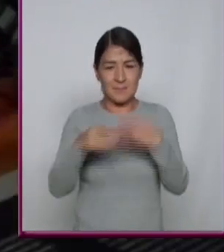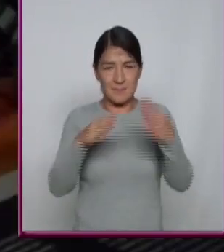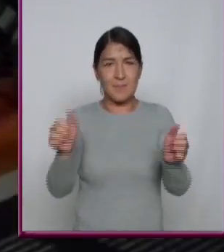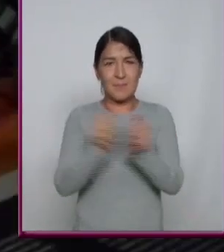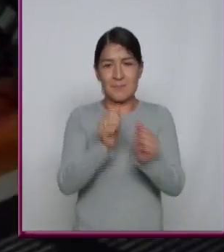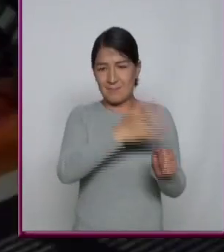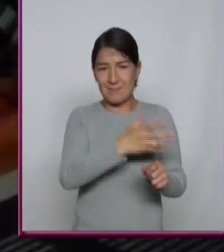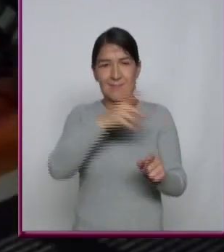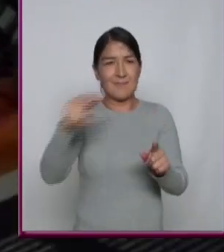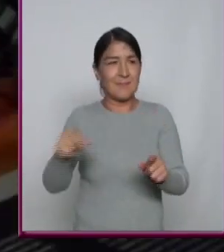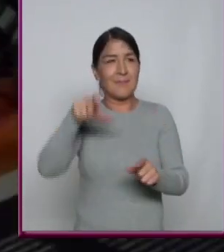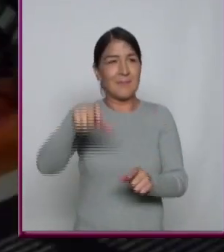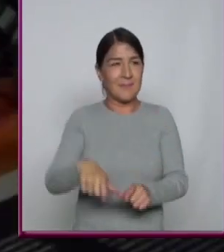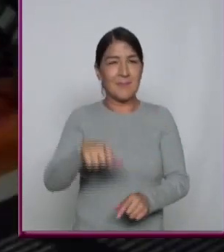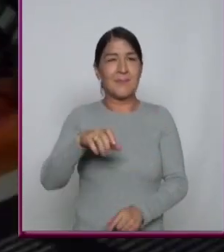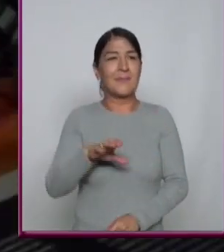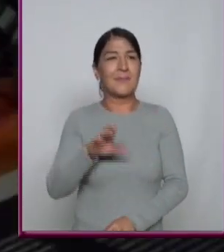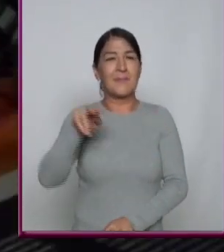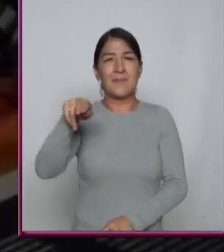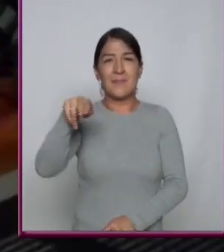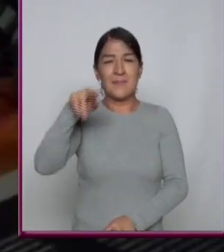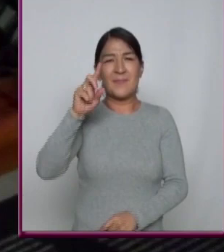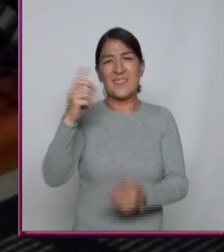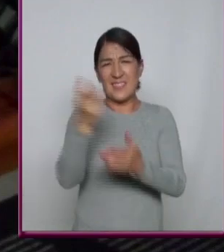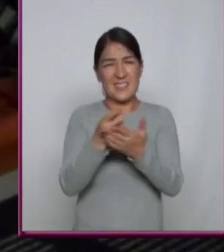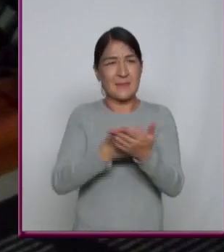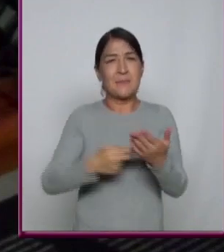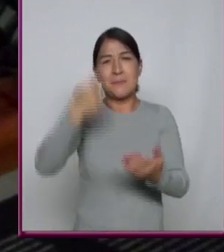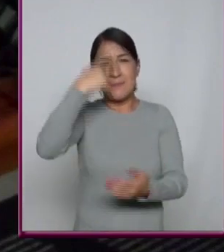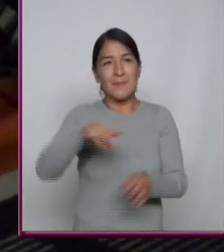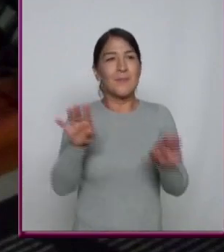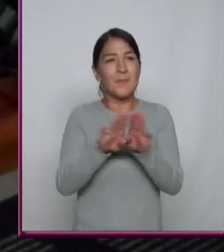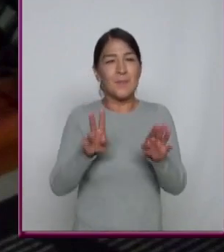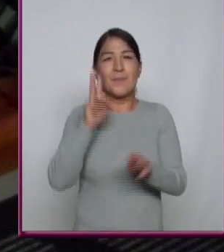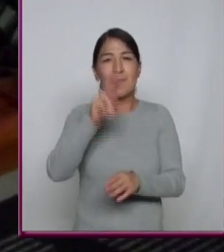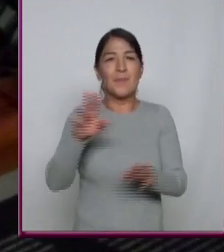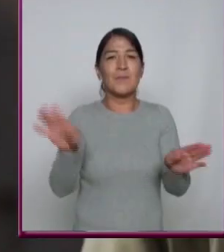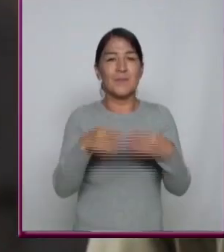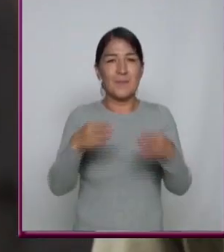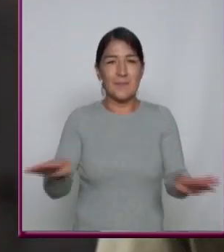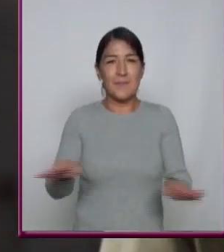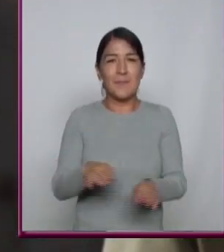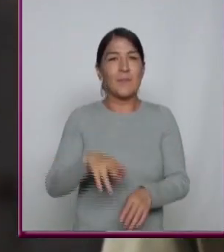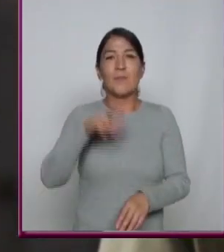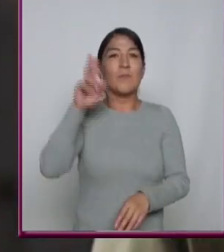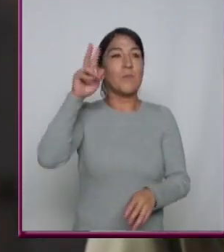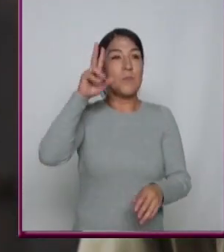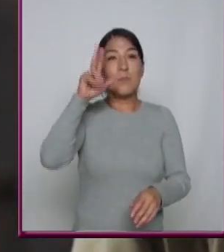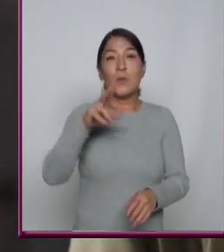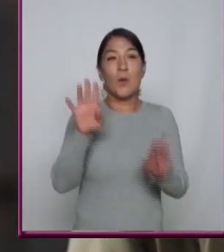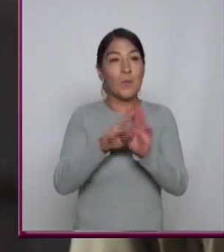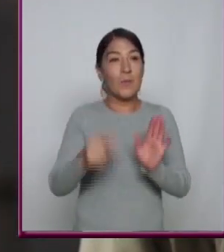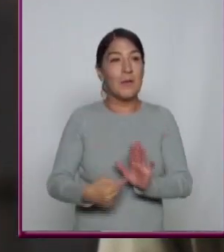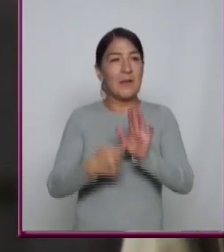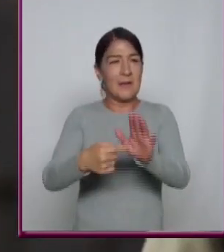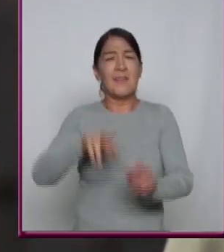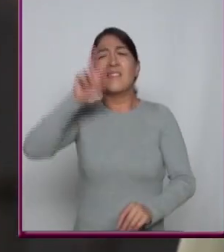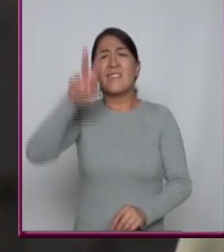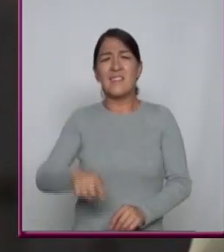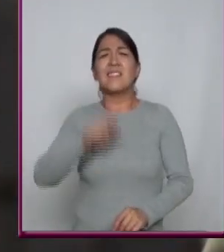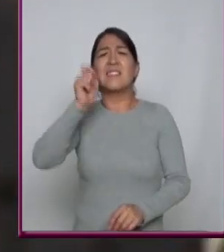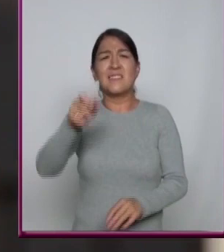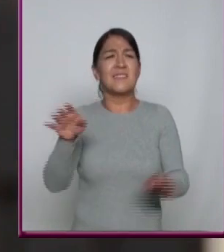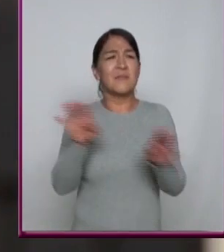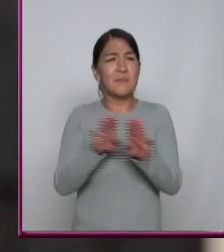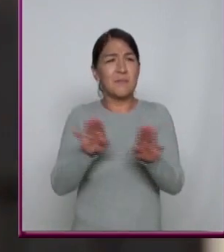Se llamó Fonoautógrafo Y estaba diseñado Solamente para grabar El sonido No para reproducirlo En realidad Se trata